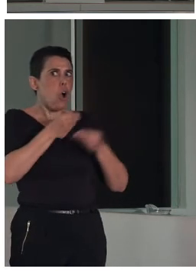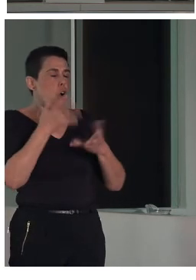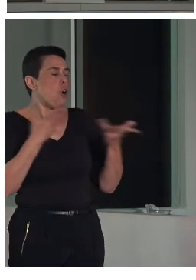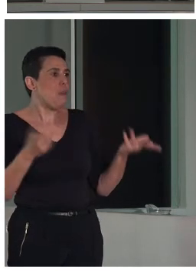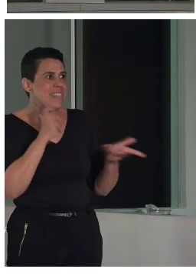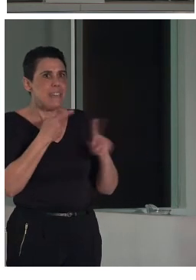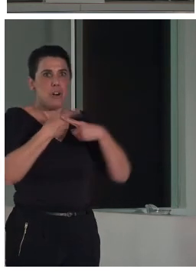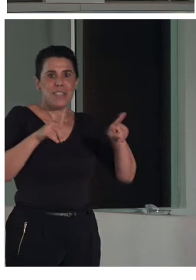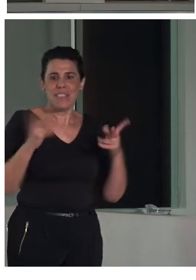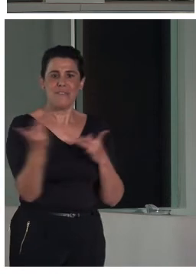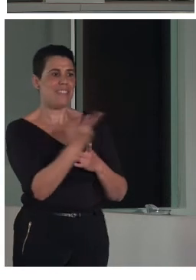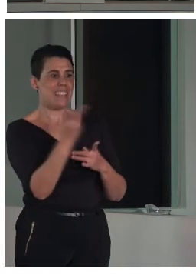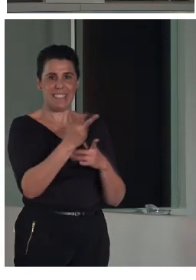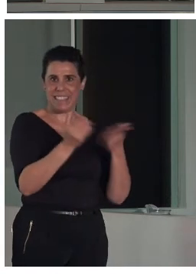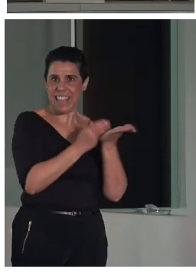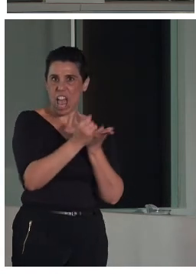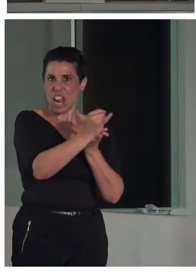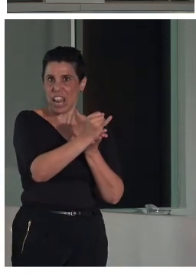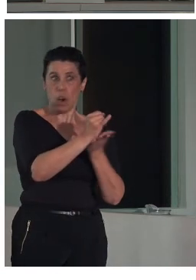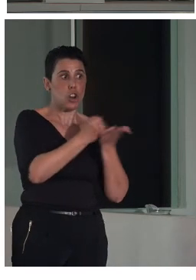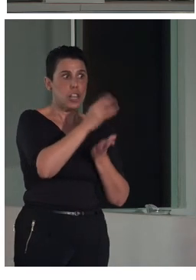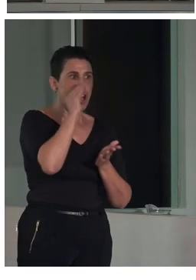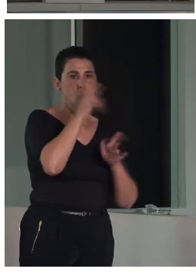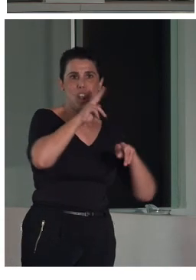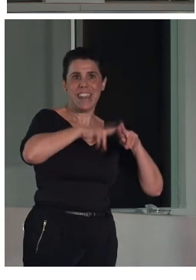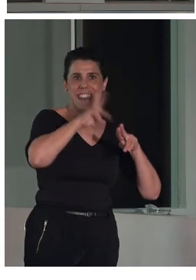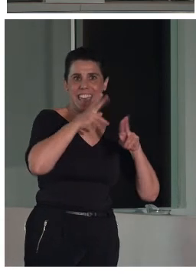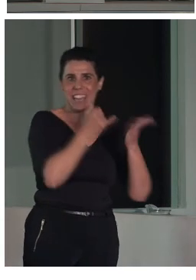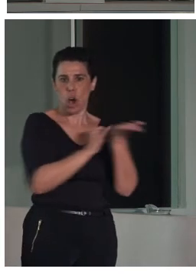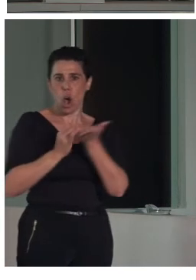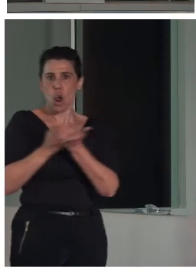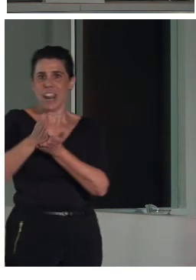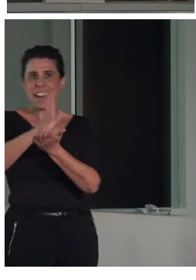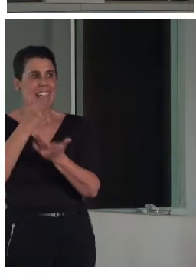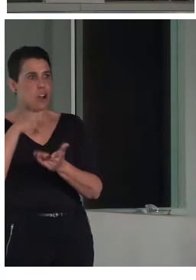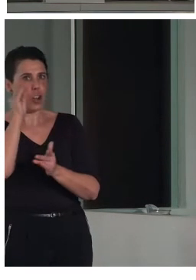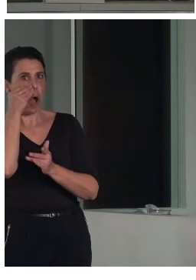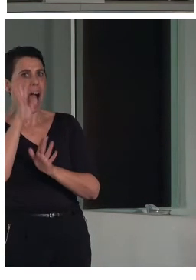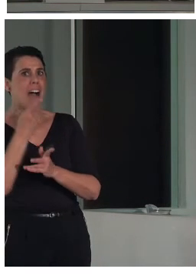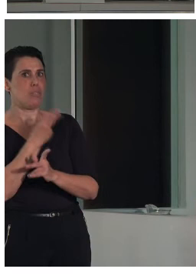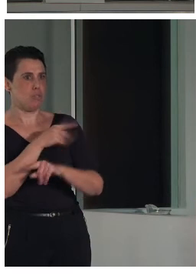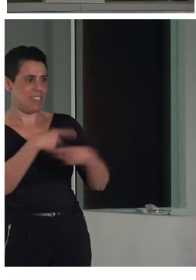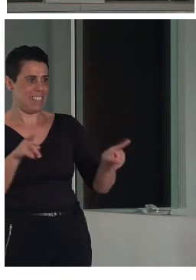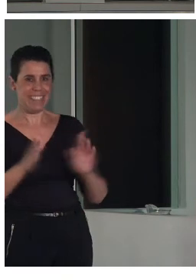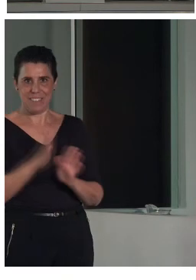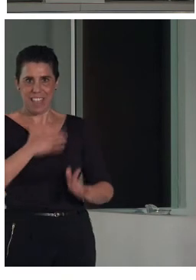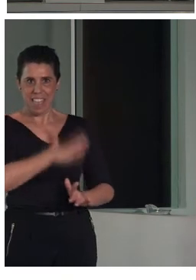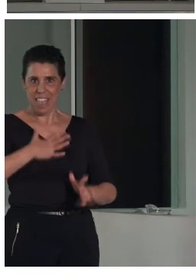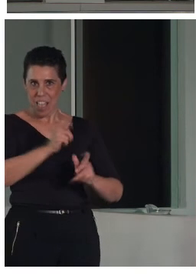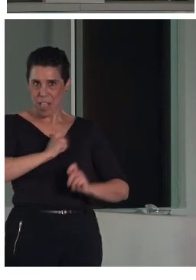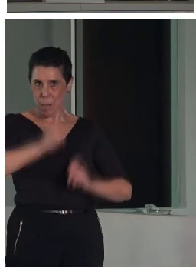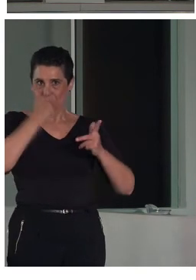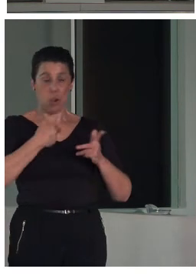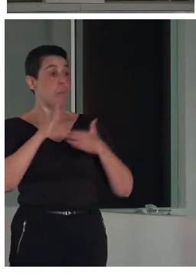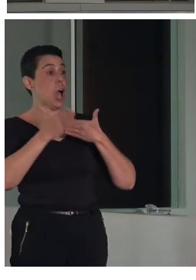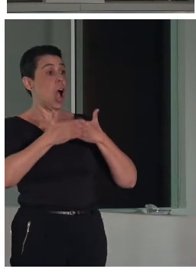precisamente para que el recorrido pudiese hacerse de una manera más cómoda veis que por ejemplo las puertas se marcan